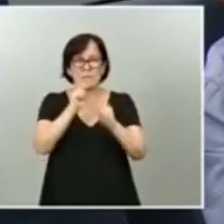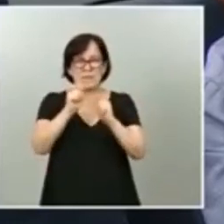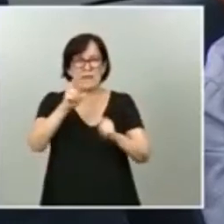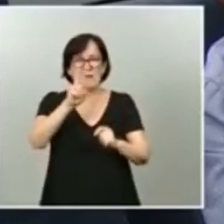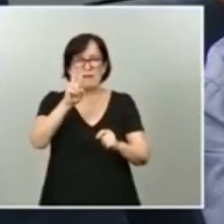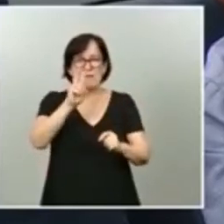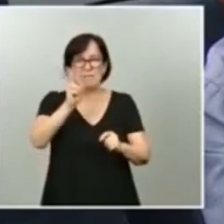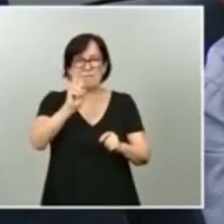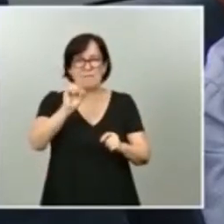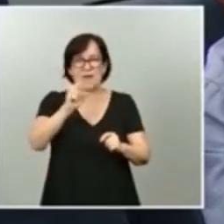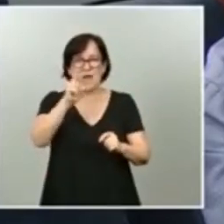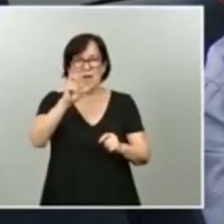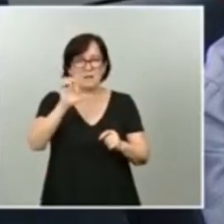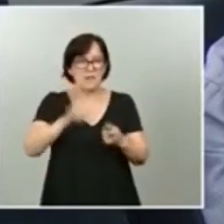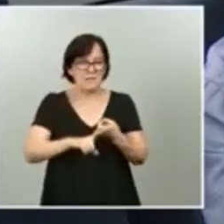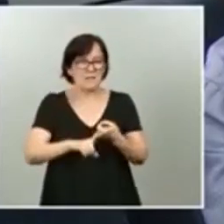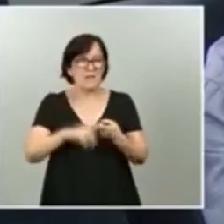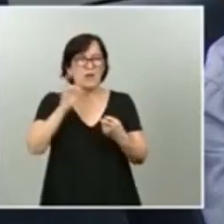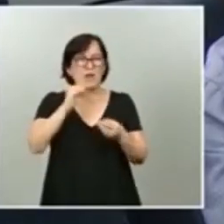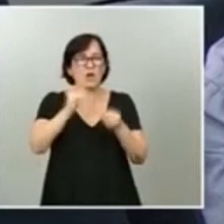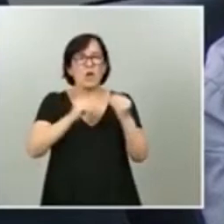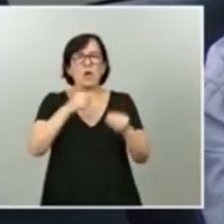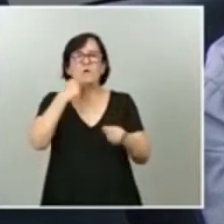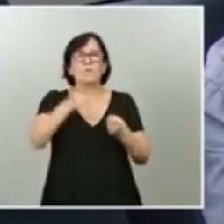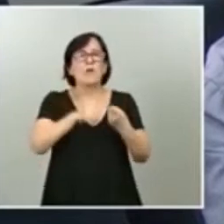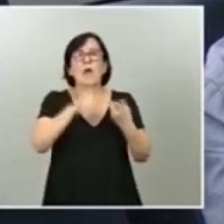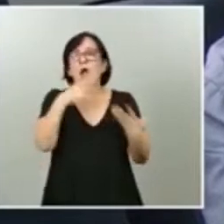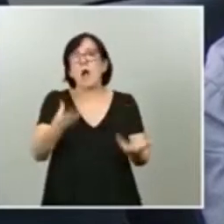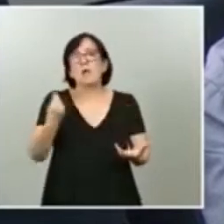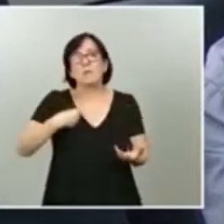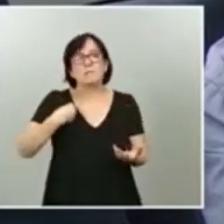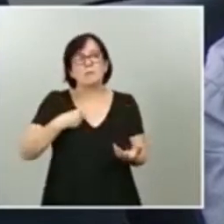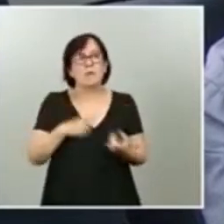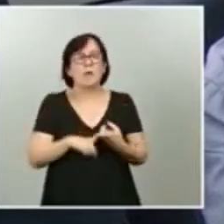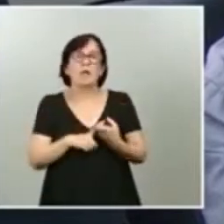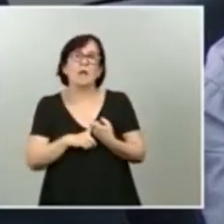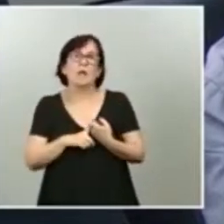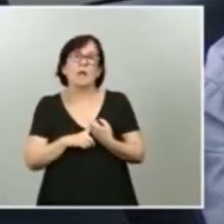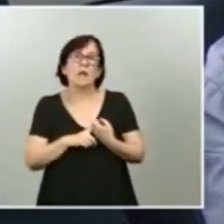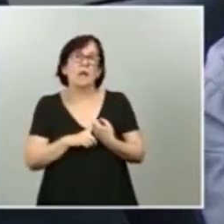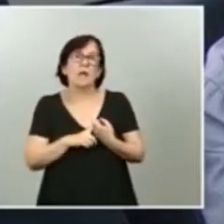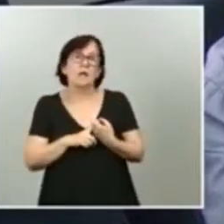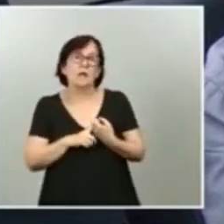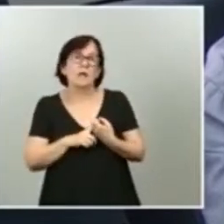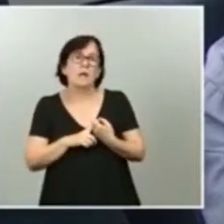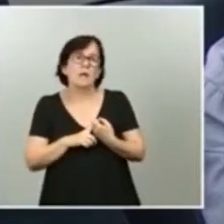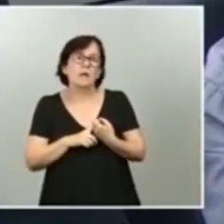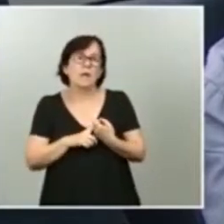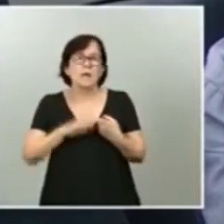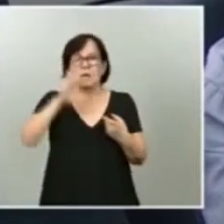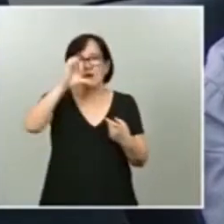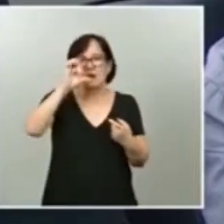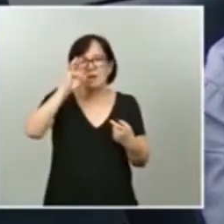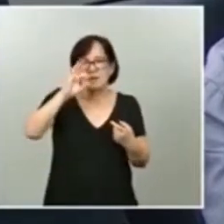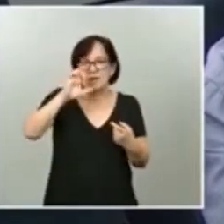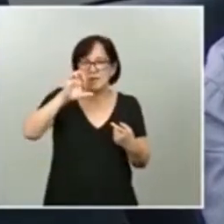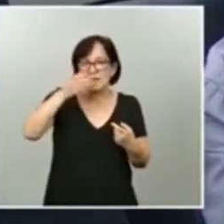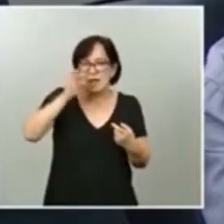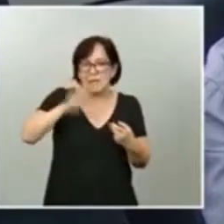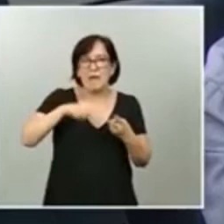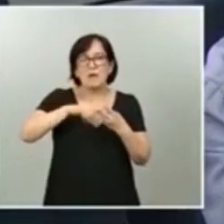o el hecho de citar ahora mismo, hace unos momentos, a Esteban Urritieta o a Eduardo Inda,